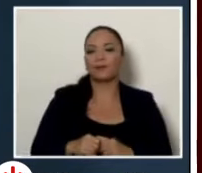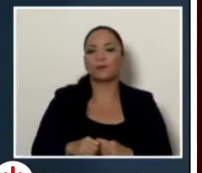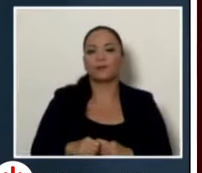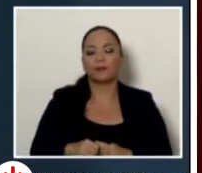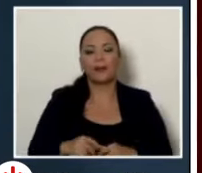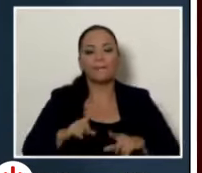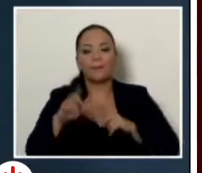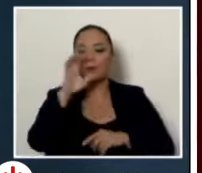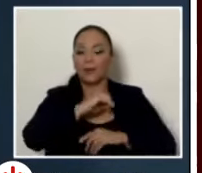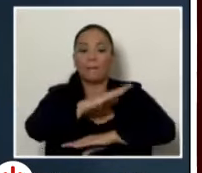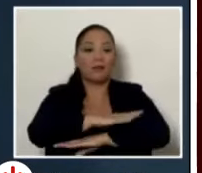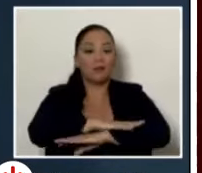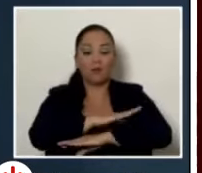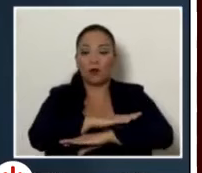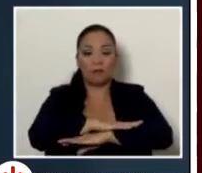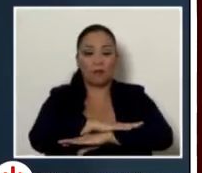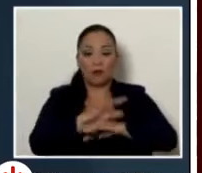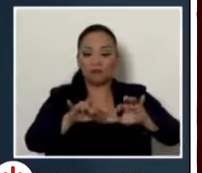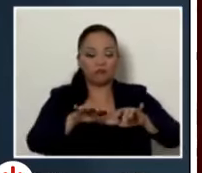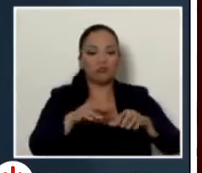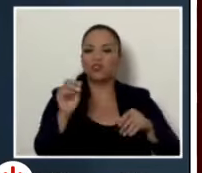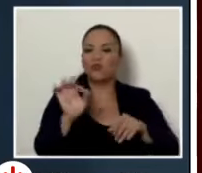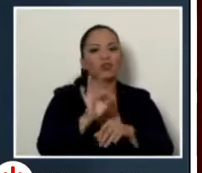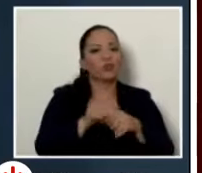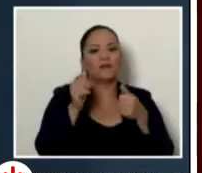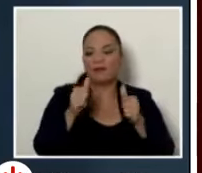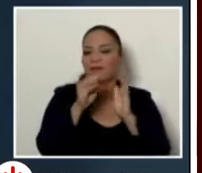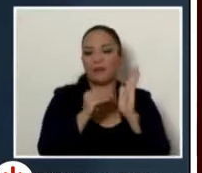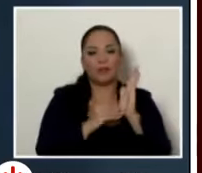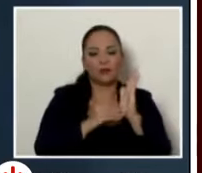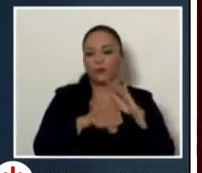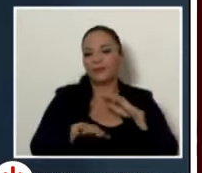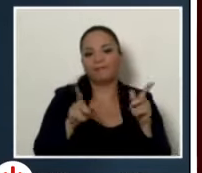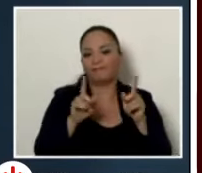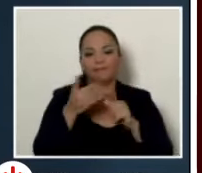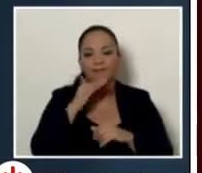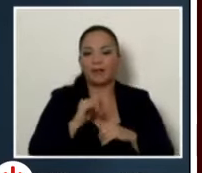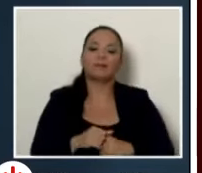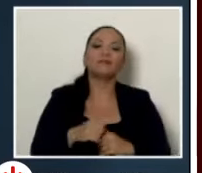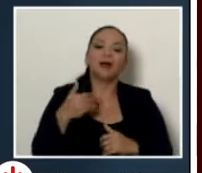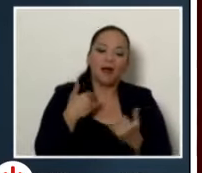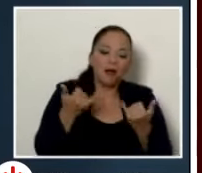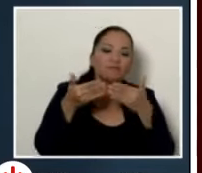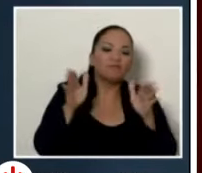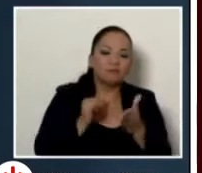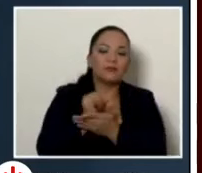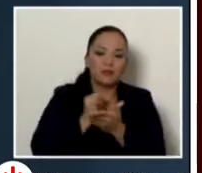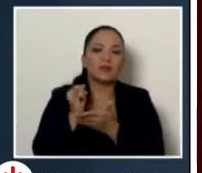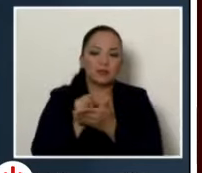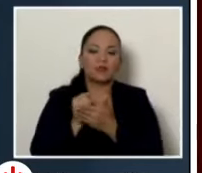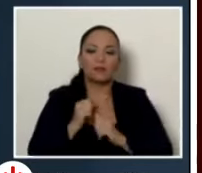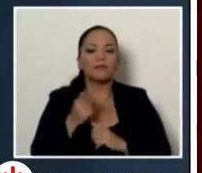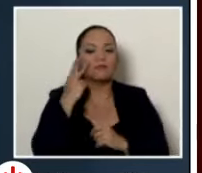informática que no funciona desde el punto de vista de base de datos hay una investigación preliminar en este momento en curso para determinar